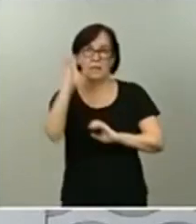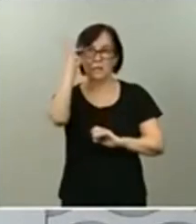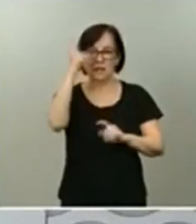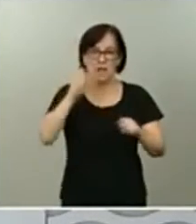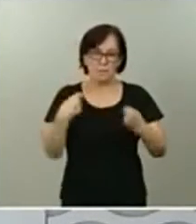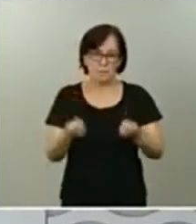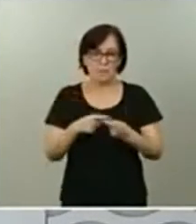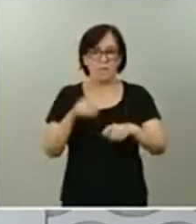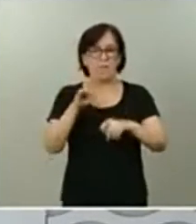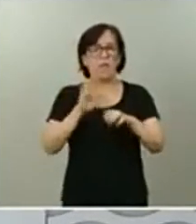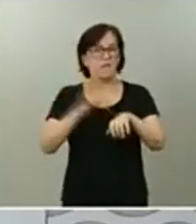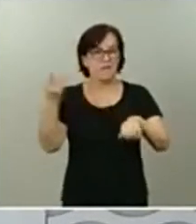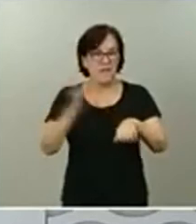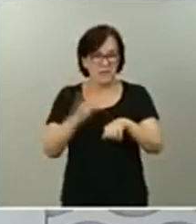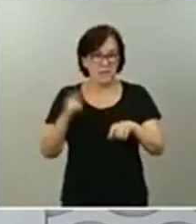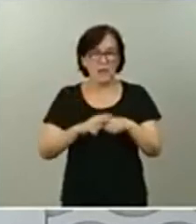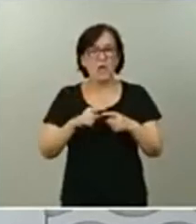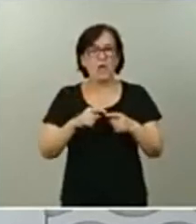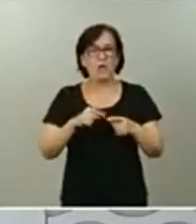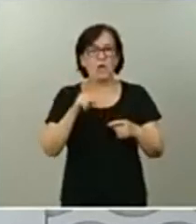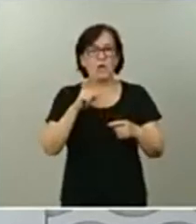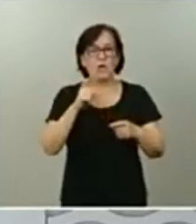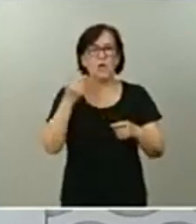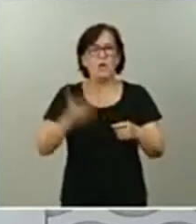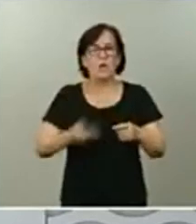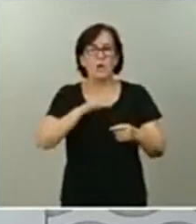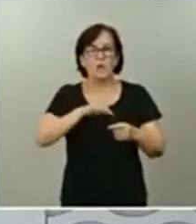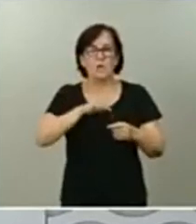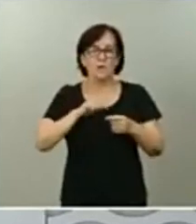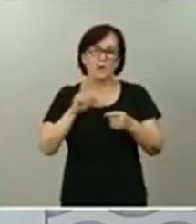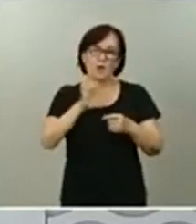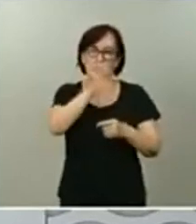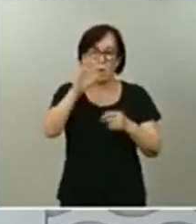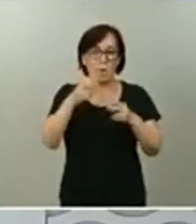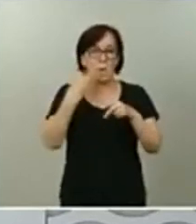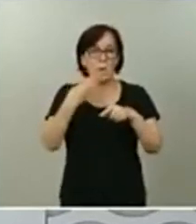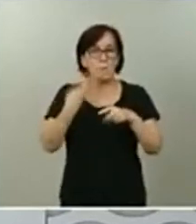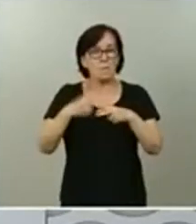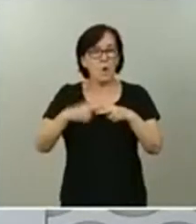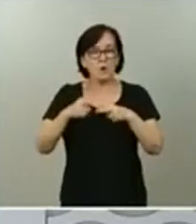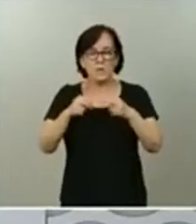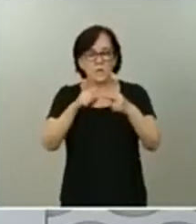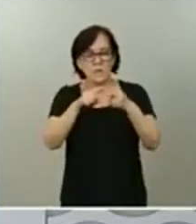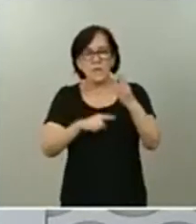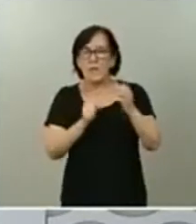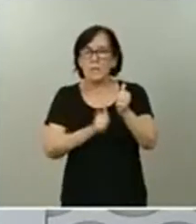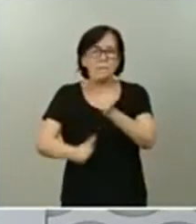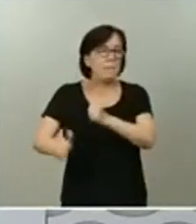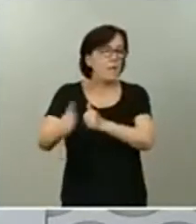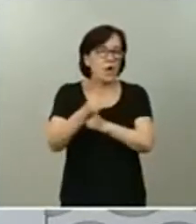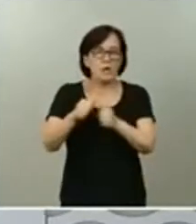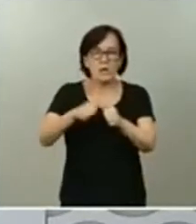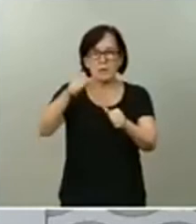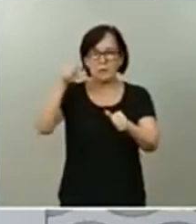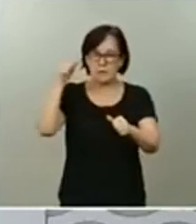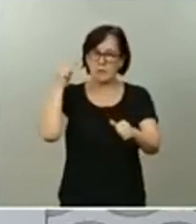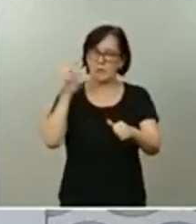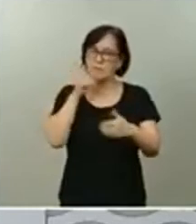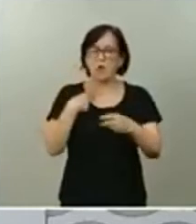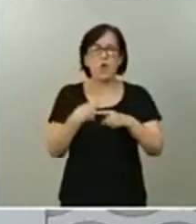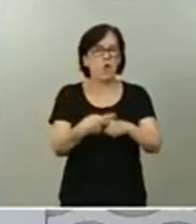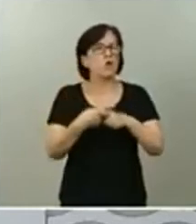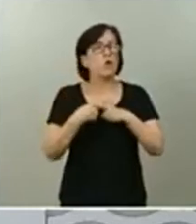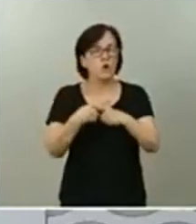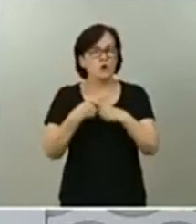digital o los valores europeos, políticas que son prioridades desde hace mucho tiempo y que compartimos con el